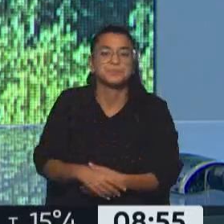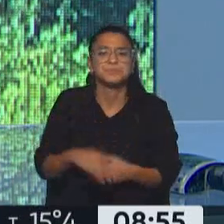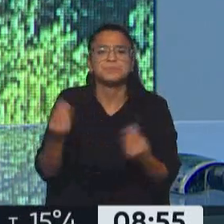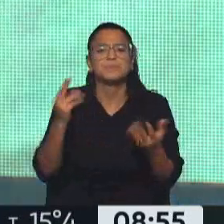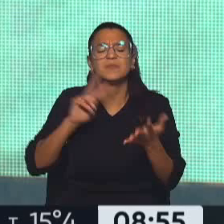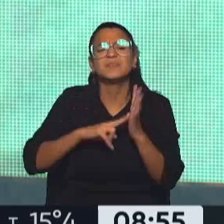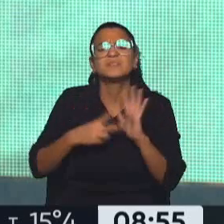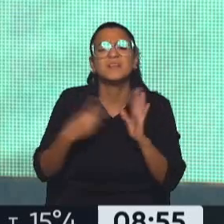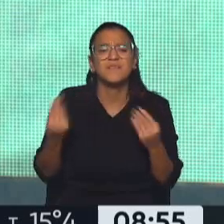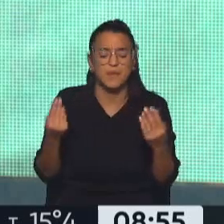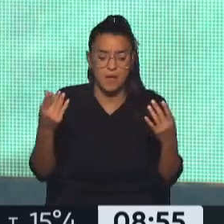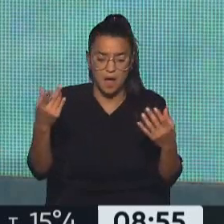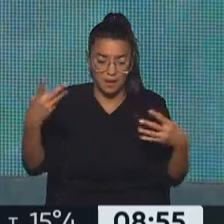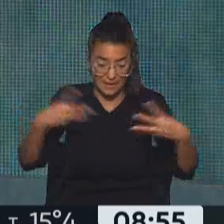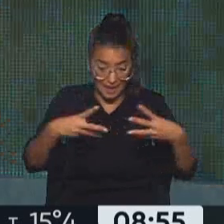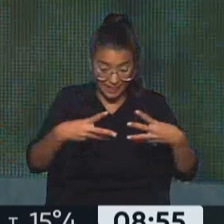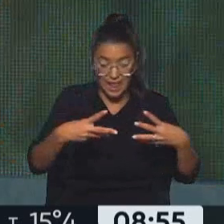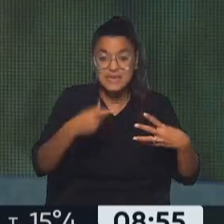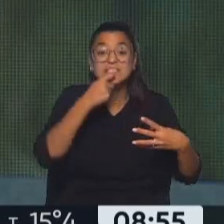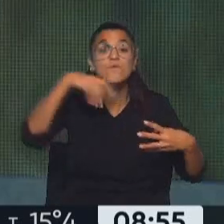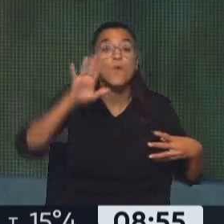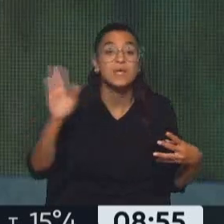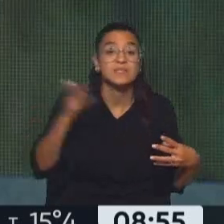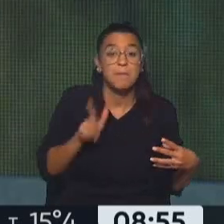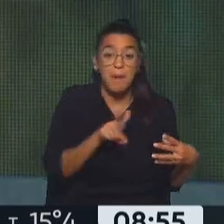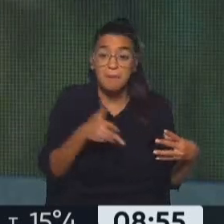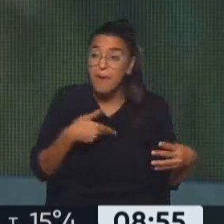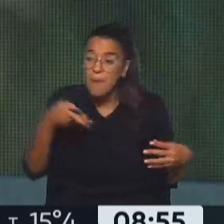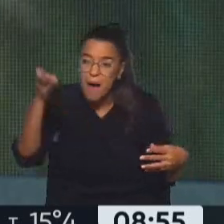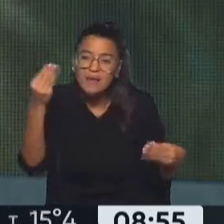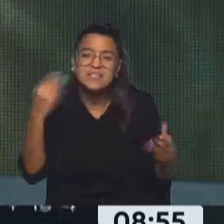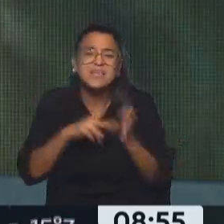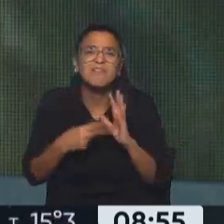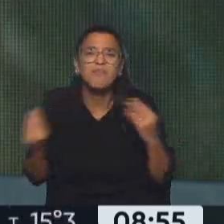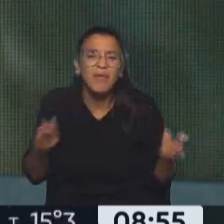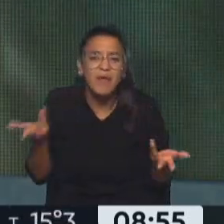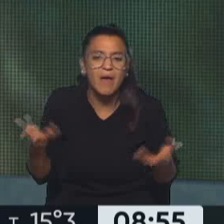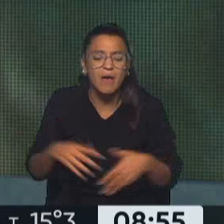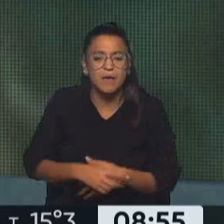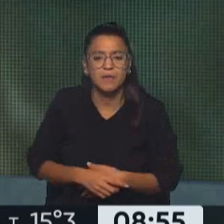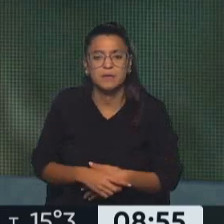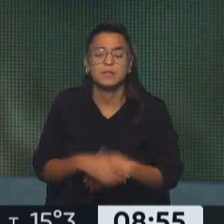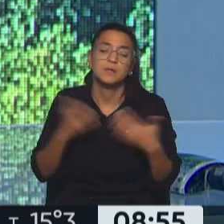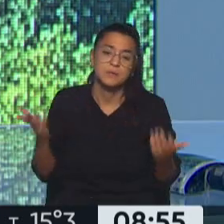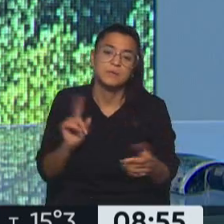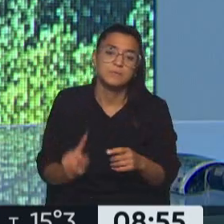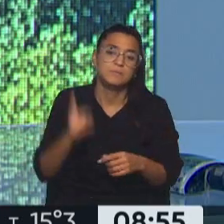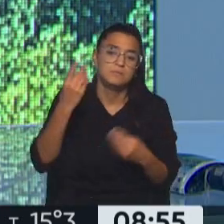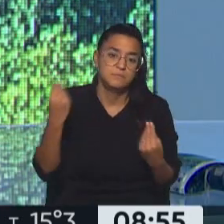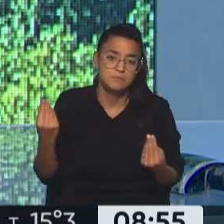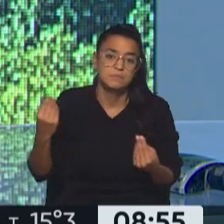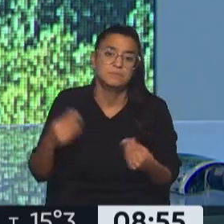conflicto la presencia del Papa en la zona más caliente, en la zona de guerra, no? Bueno, en principio